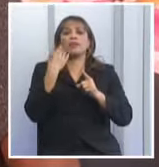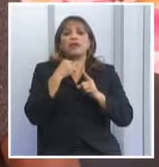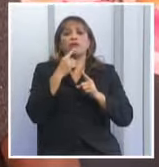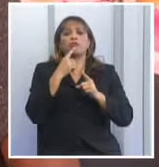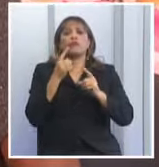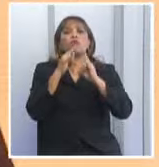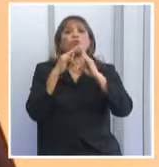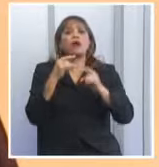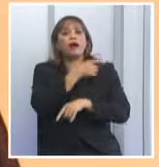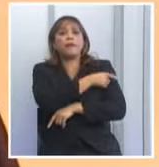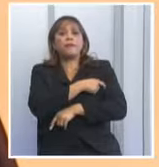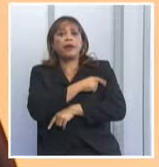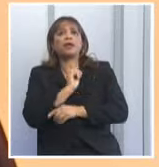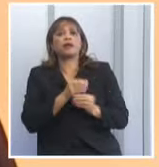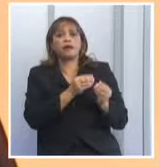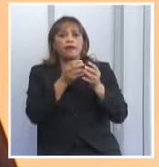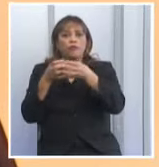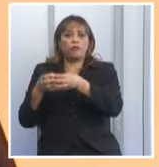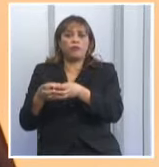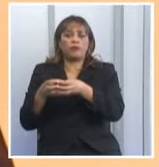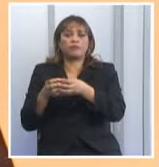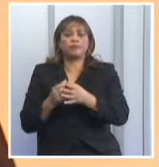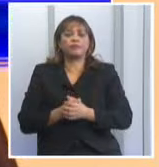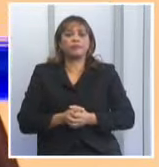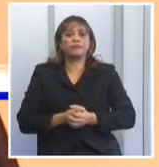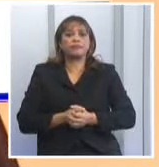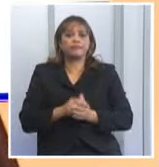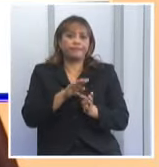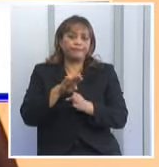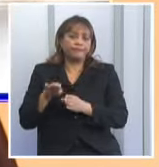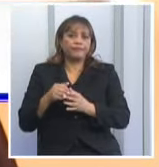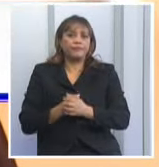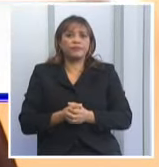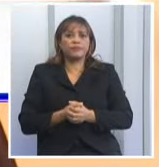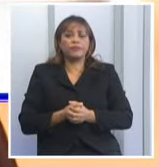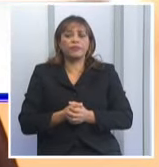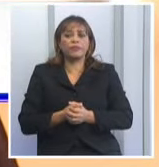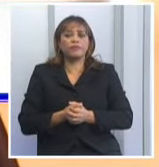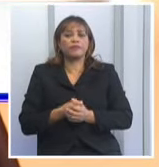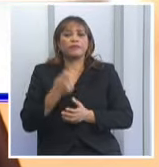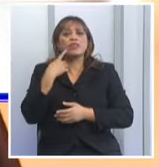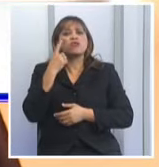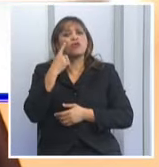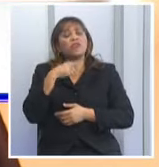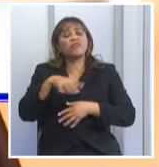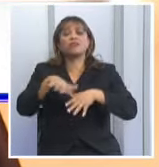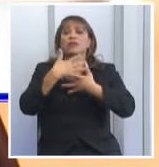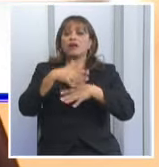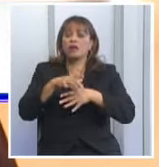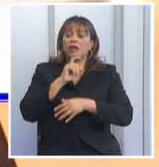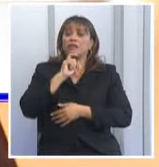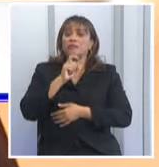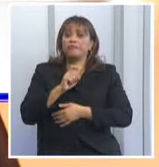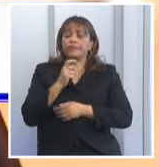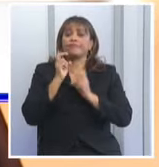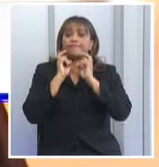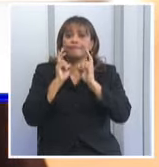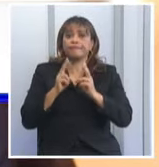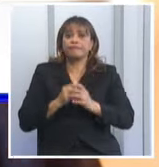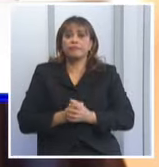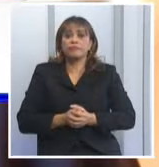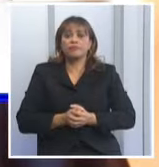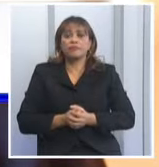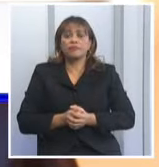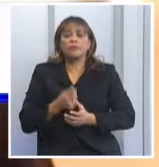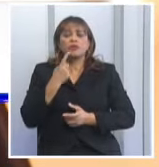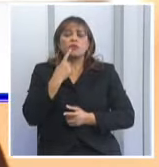tengo un albergue para ti. Me vi en las calles, en las calles por un tiempo y había difícil, muy dura. Pero bueno,